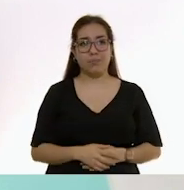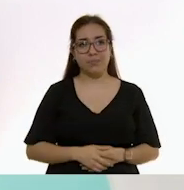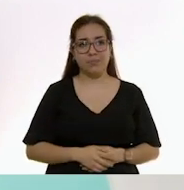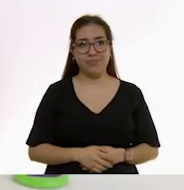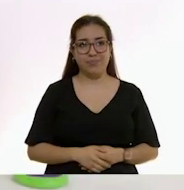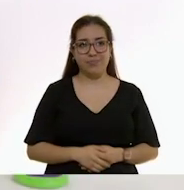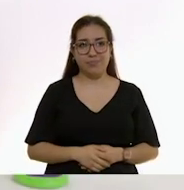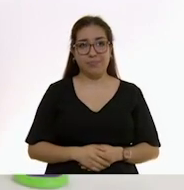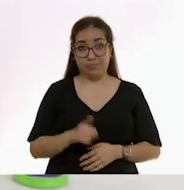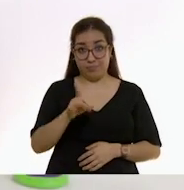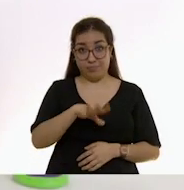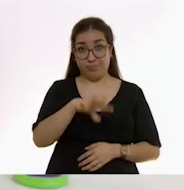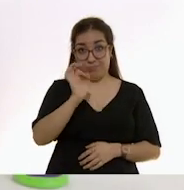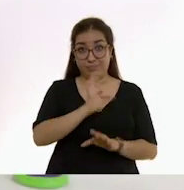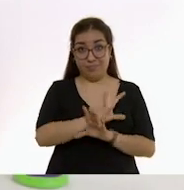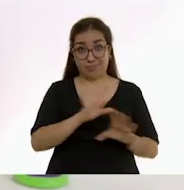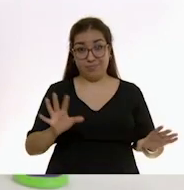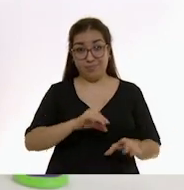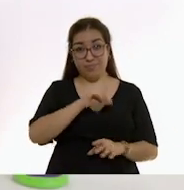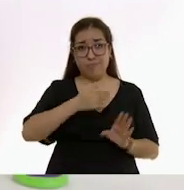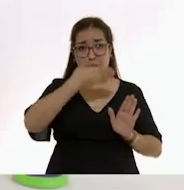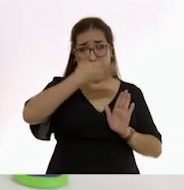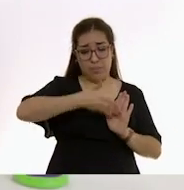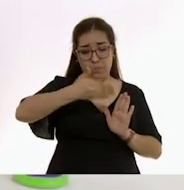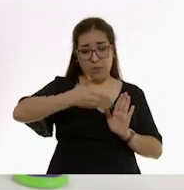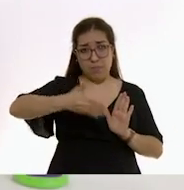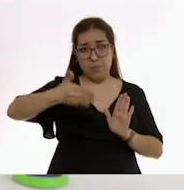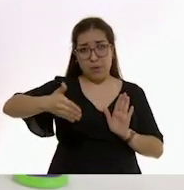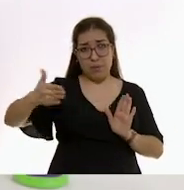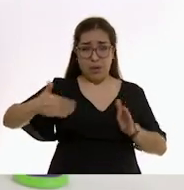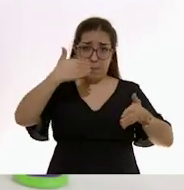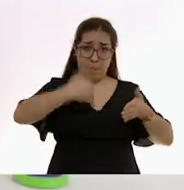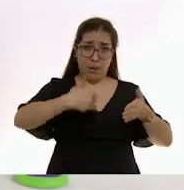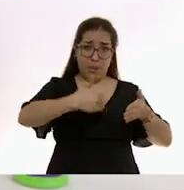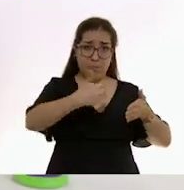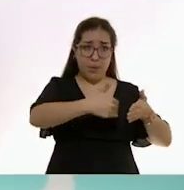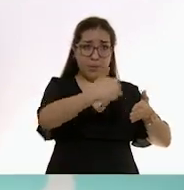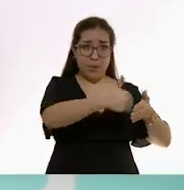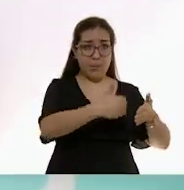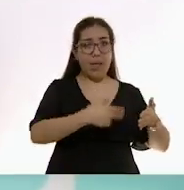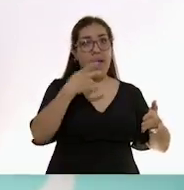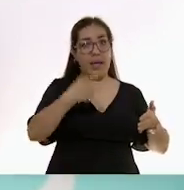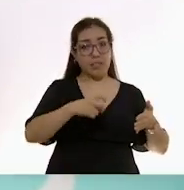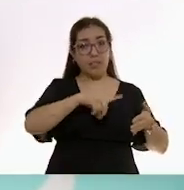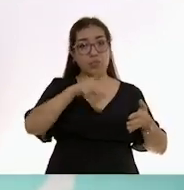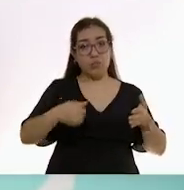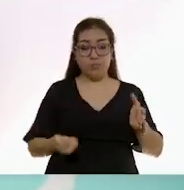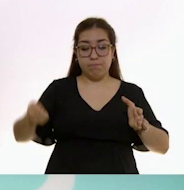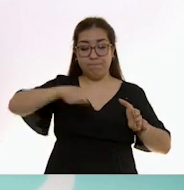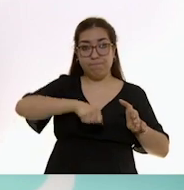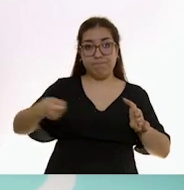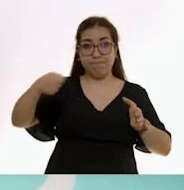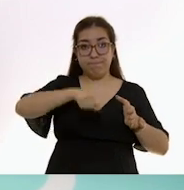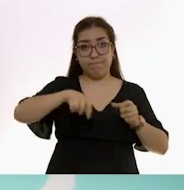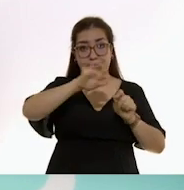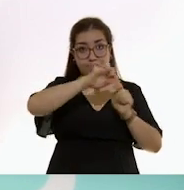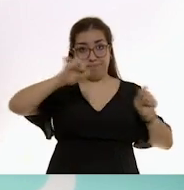Una vez elegido, corta el alimento en cubos y colócalo en una bolsa de plástico con cierre.